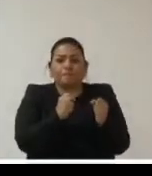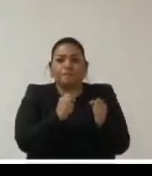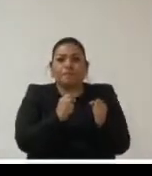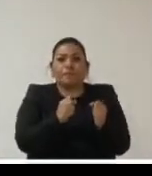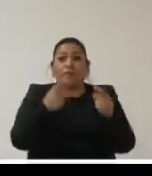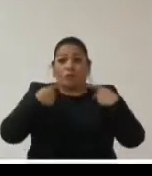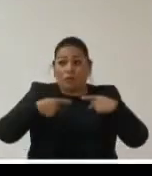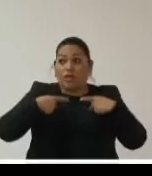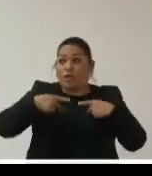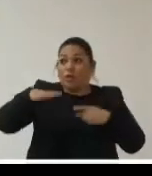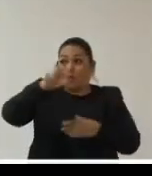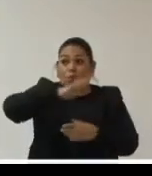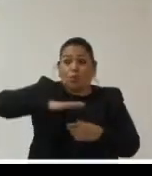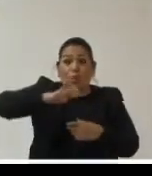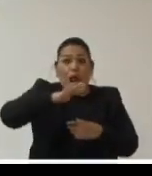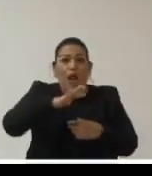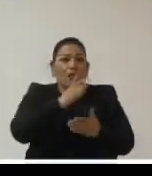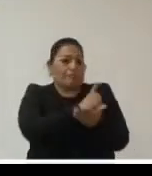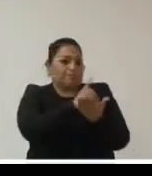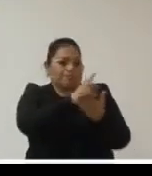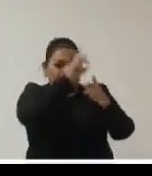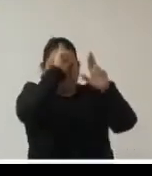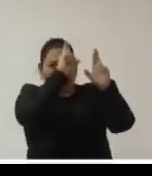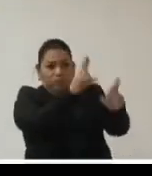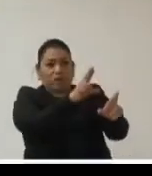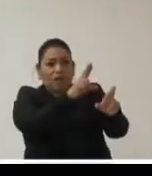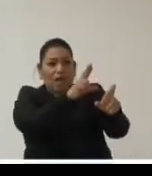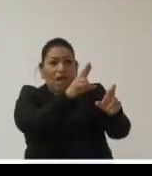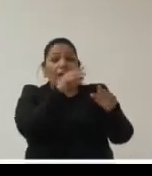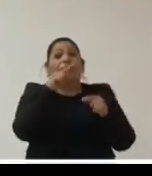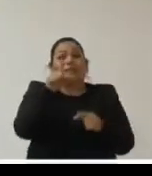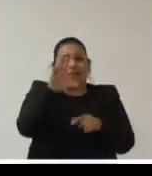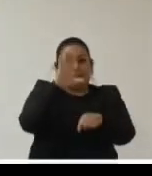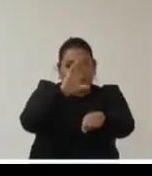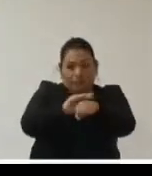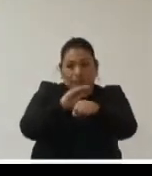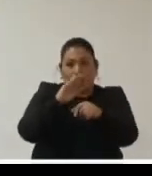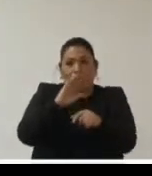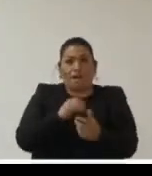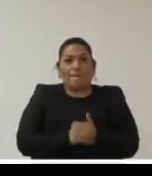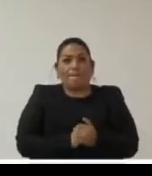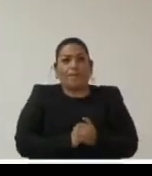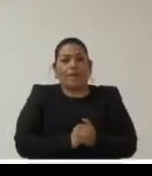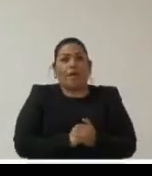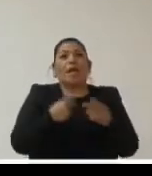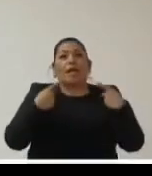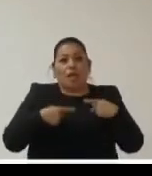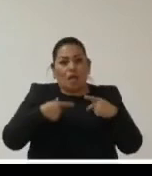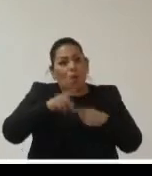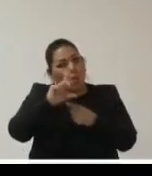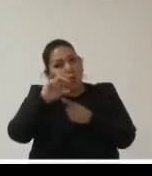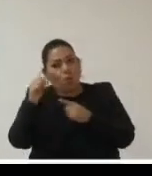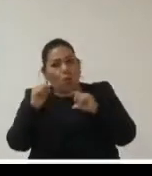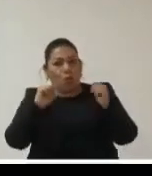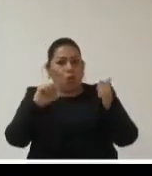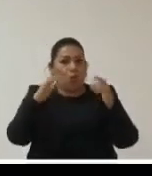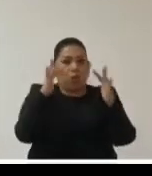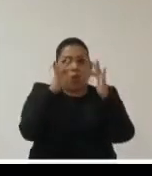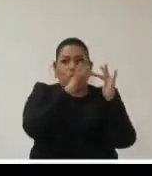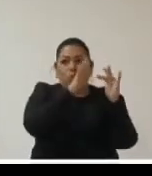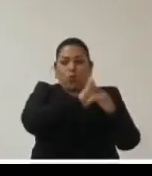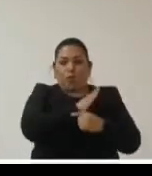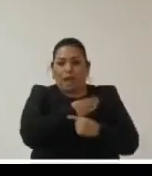sociedad la garantía de sus derechos finalmente si ustedes me permiten por las personas que de otros países están aquí